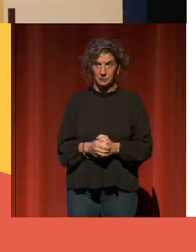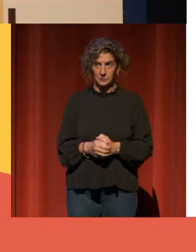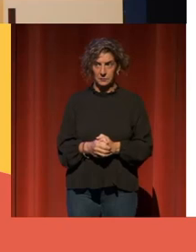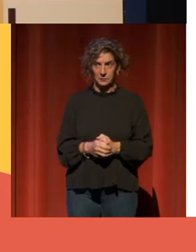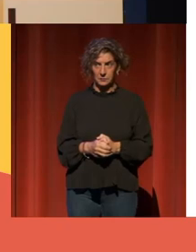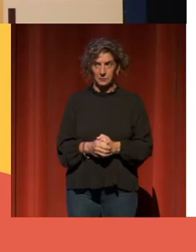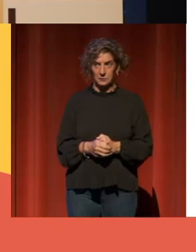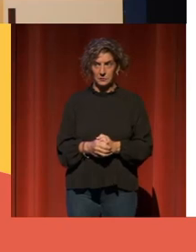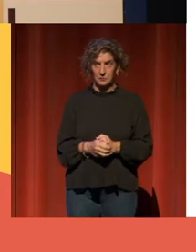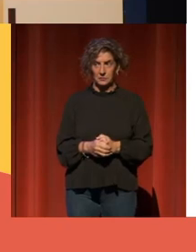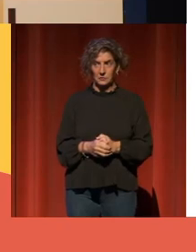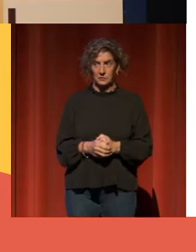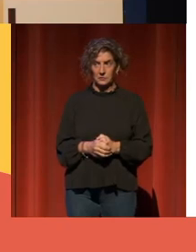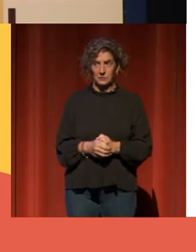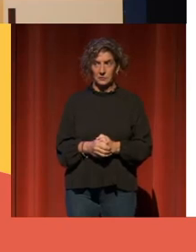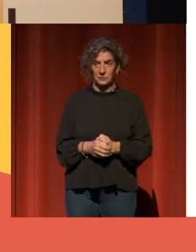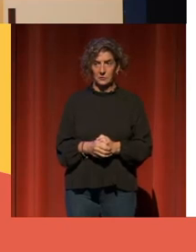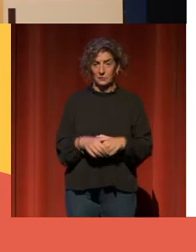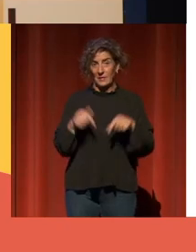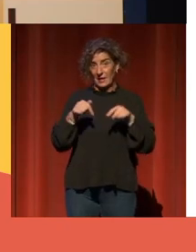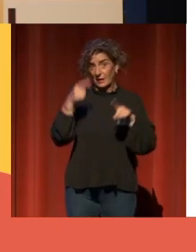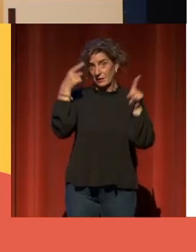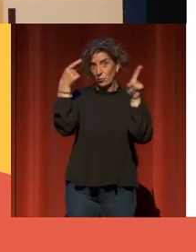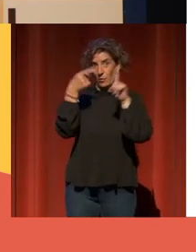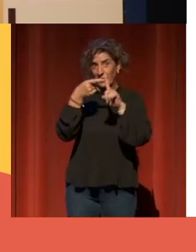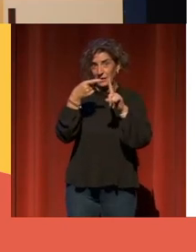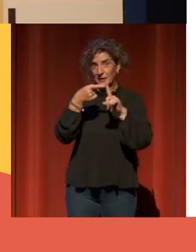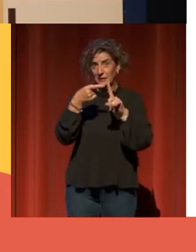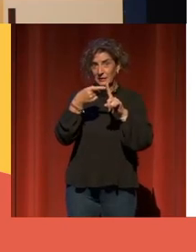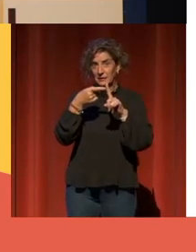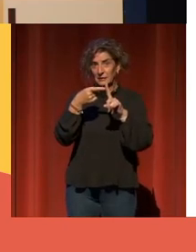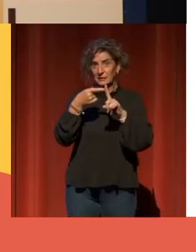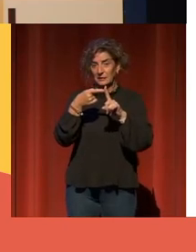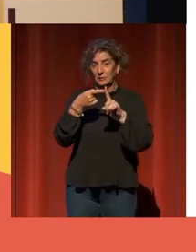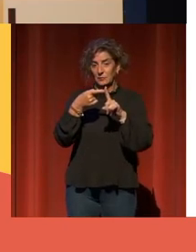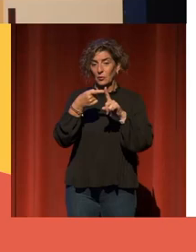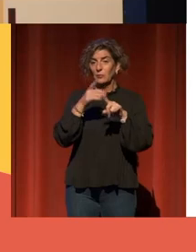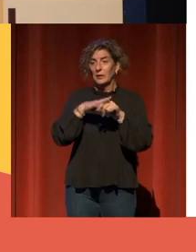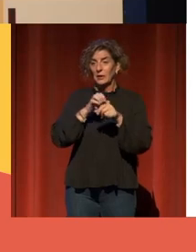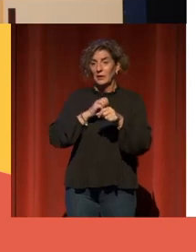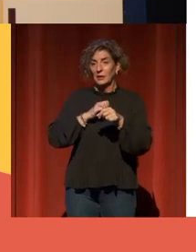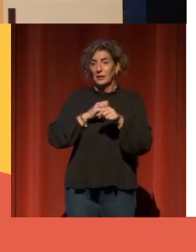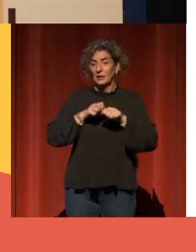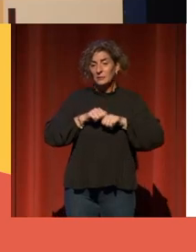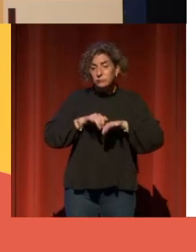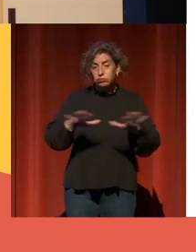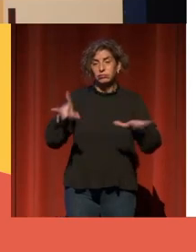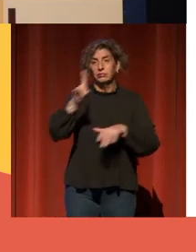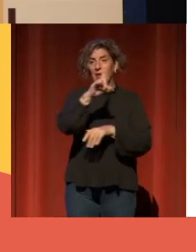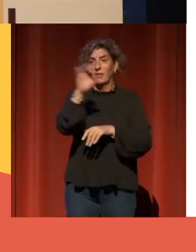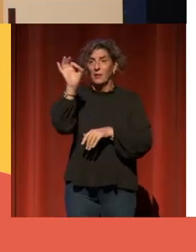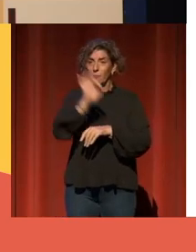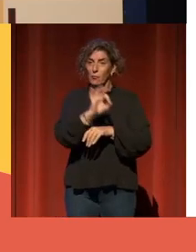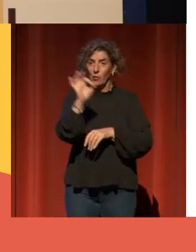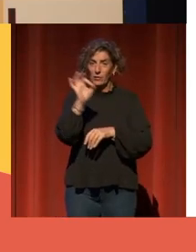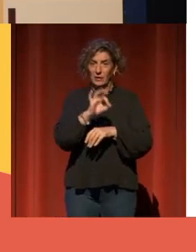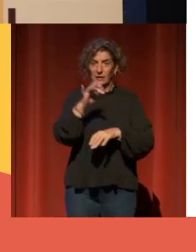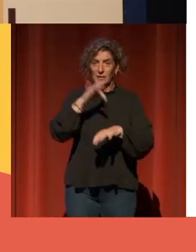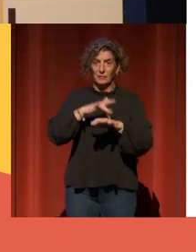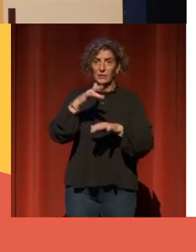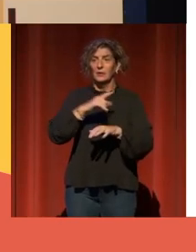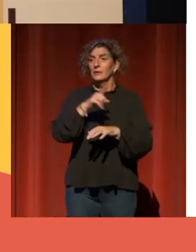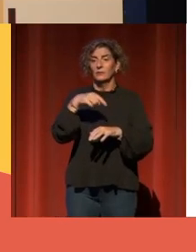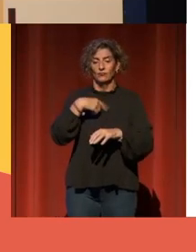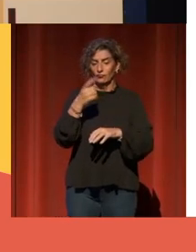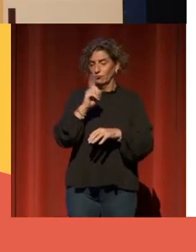Ese es el objetivo principal, el 100% de la población digital, y no estamos todavía